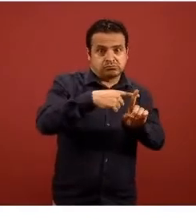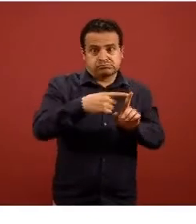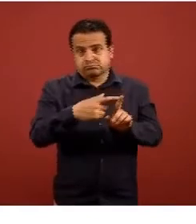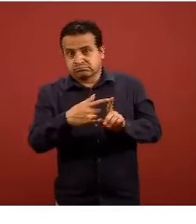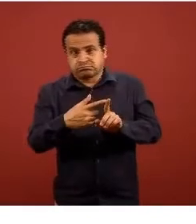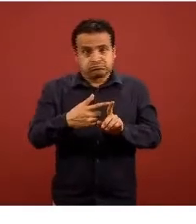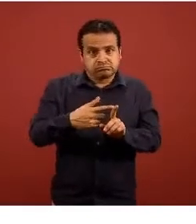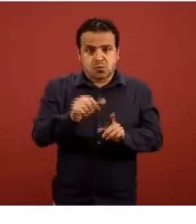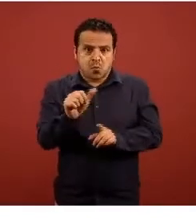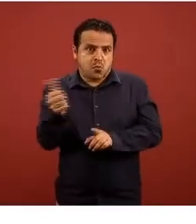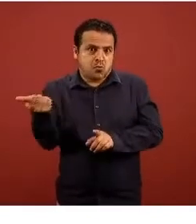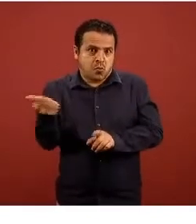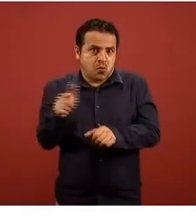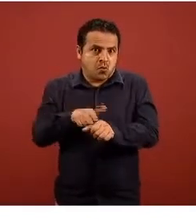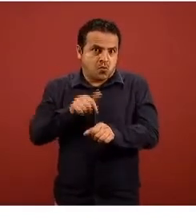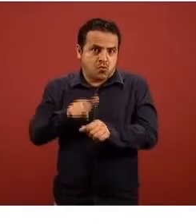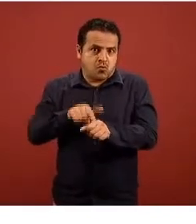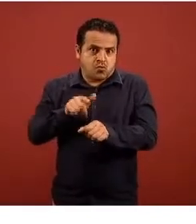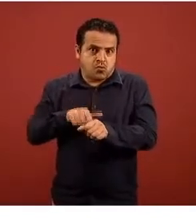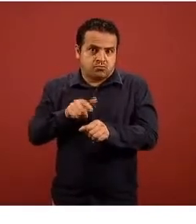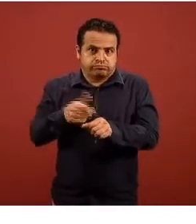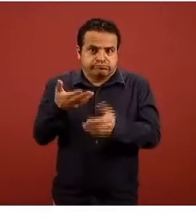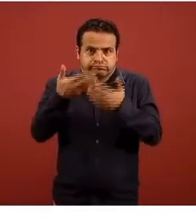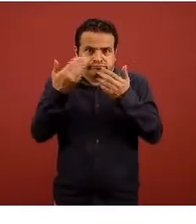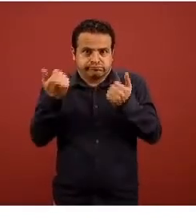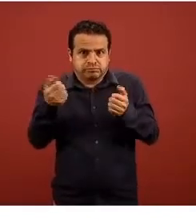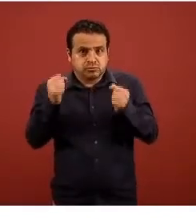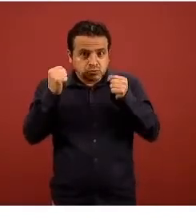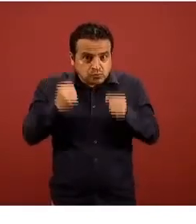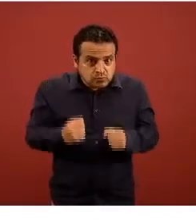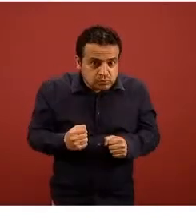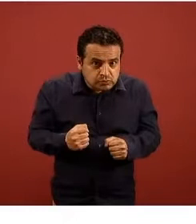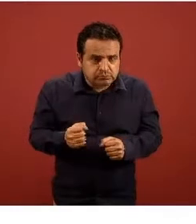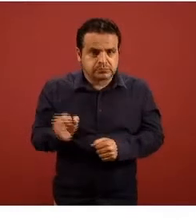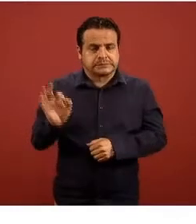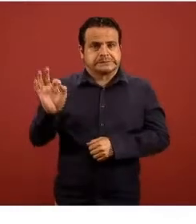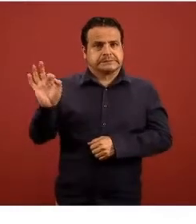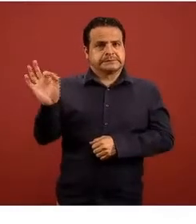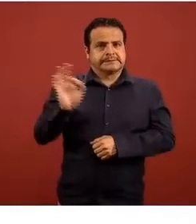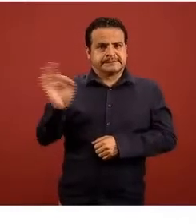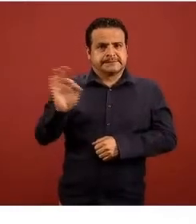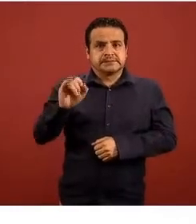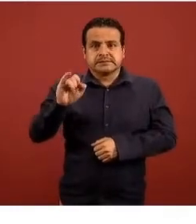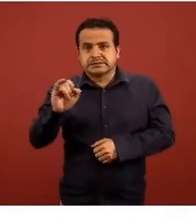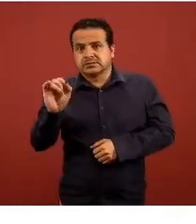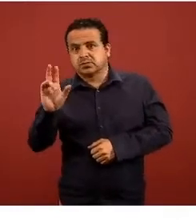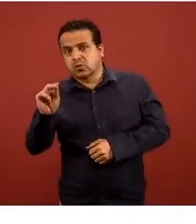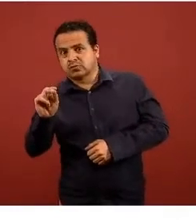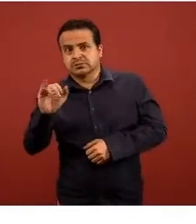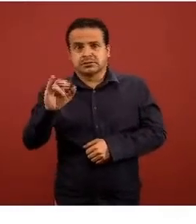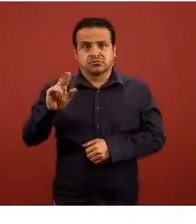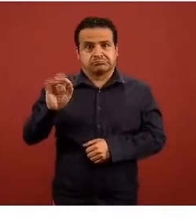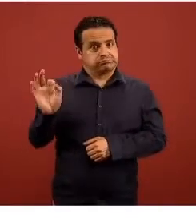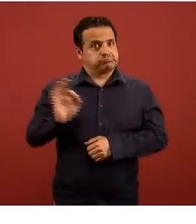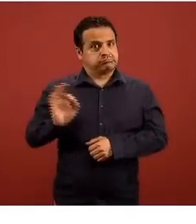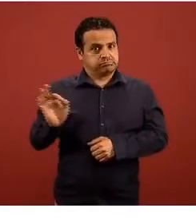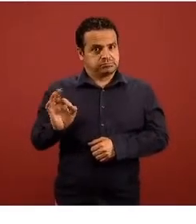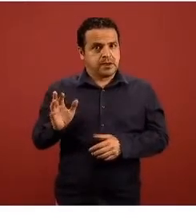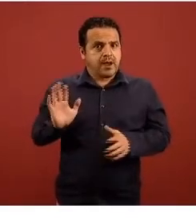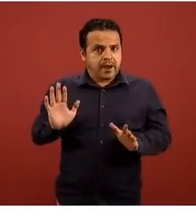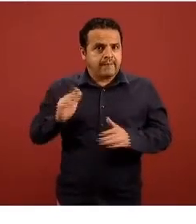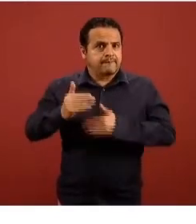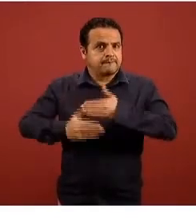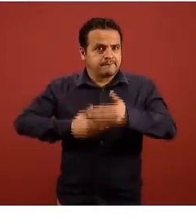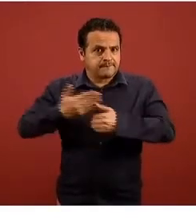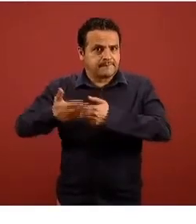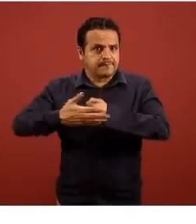que ya están confirmadas para un poco poder ver cuál pudiera ser la tendencia real de lo que pudiera estar pasando en las defunciones